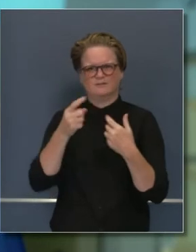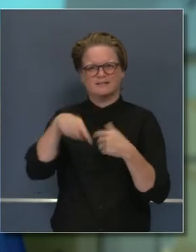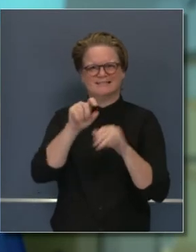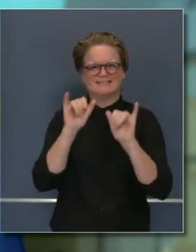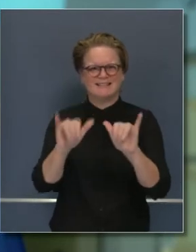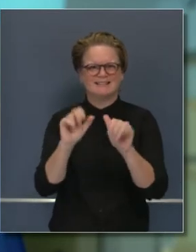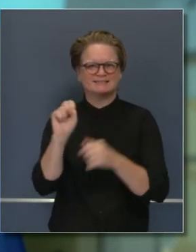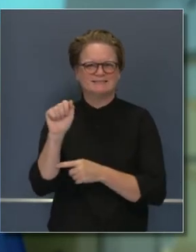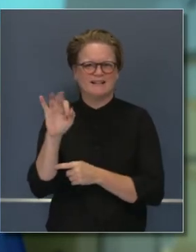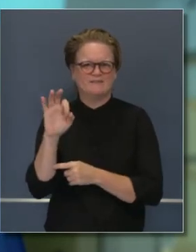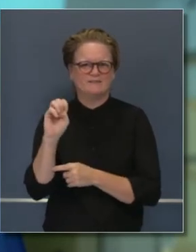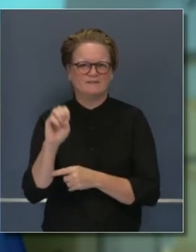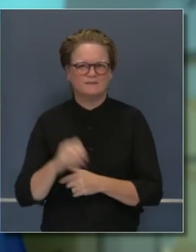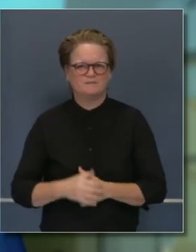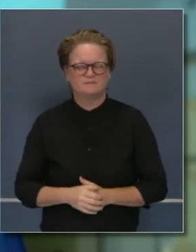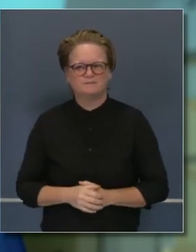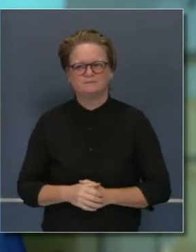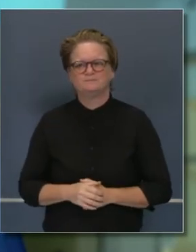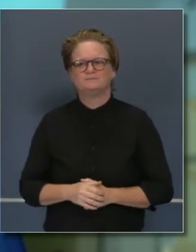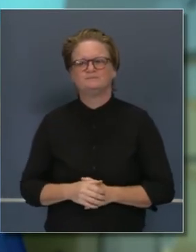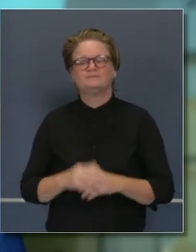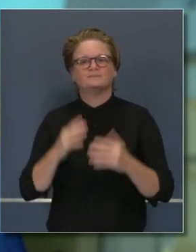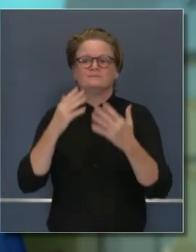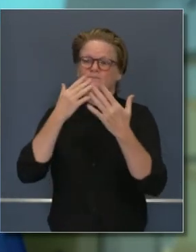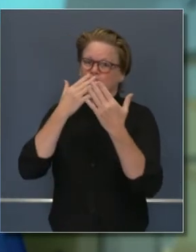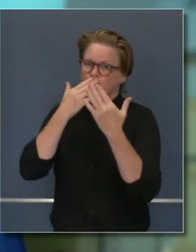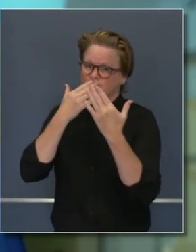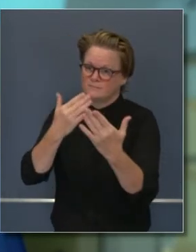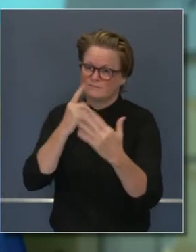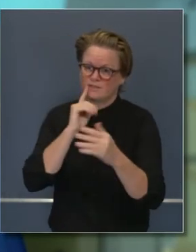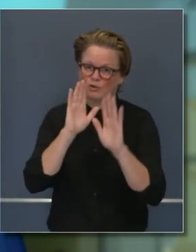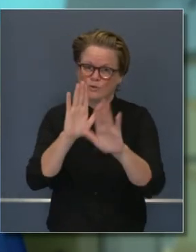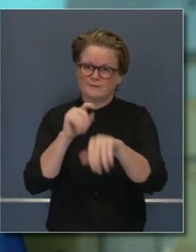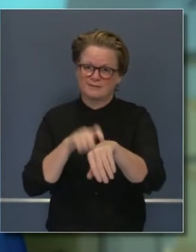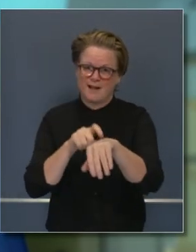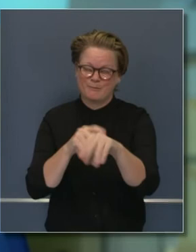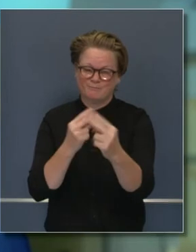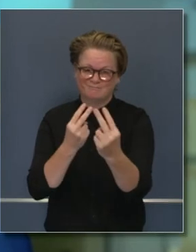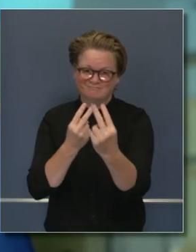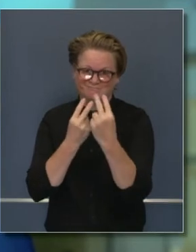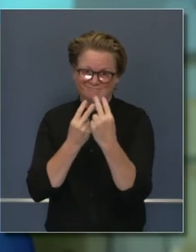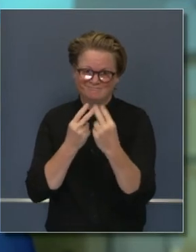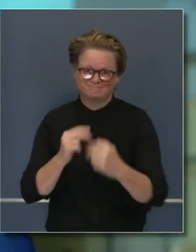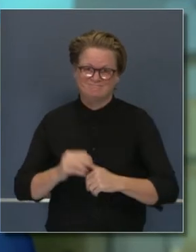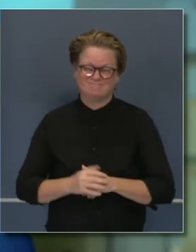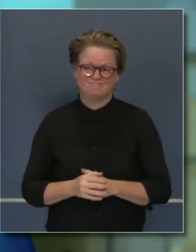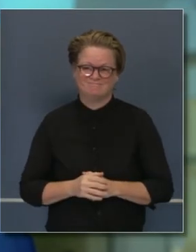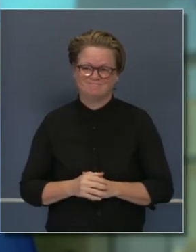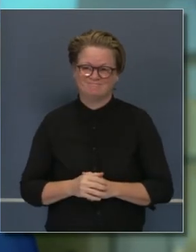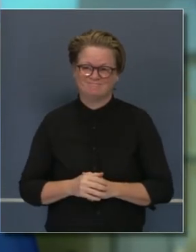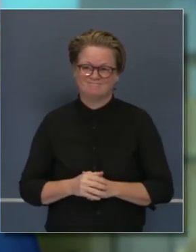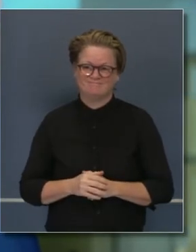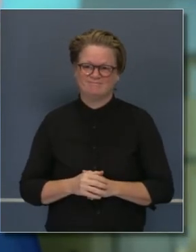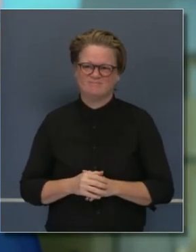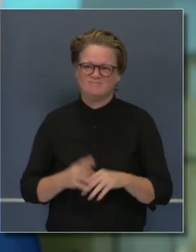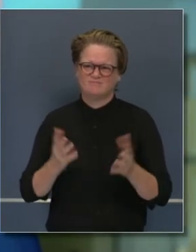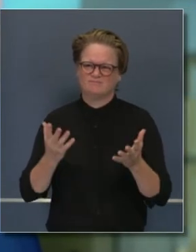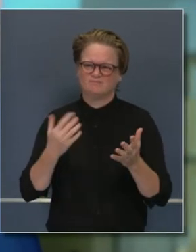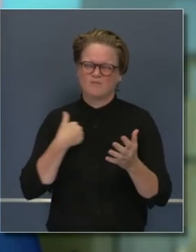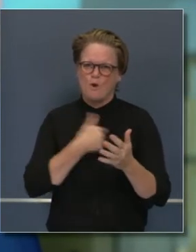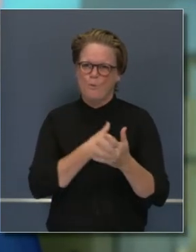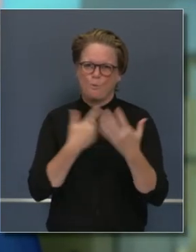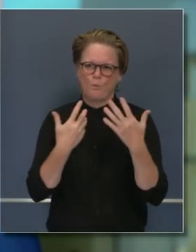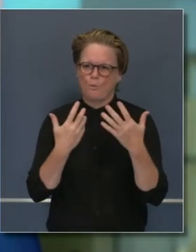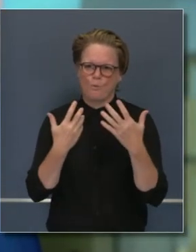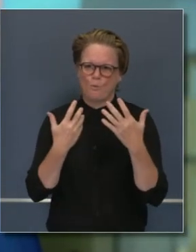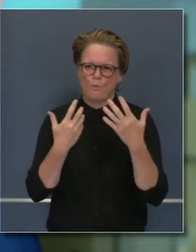Con eso les quiero dar las gracias a todos ustedes por su tiempo y oportunidad de traerles las últimas noticias. Les quiero recordar que es